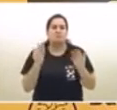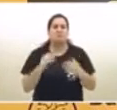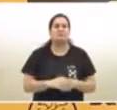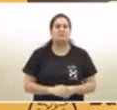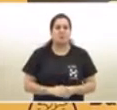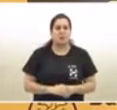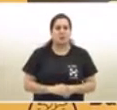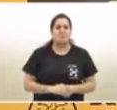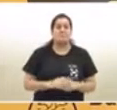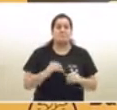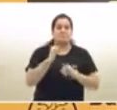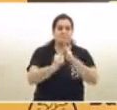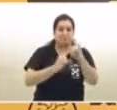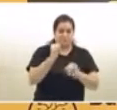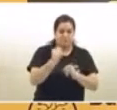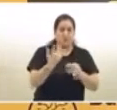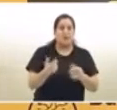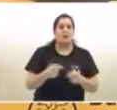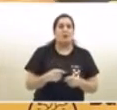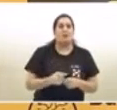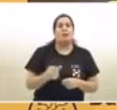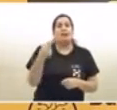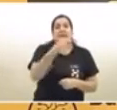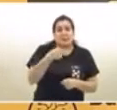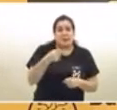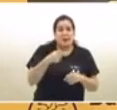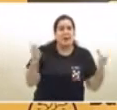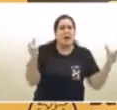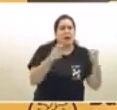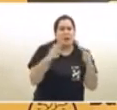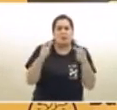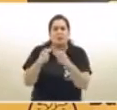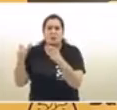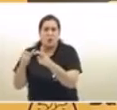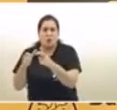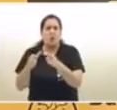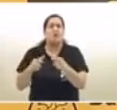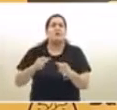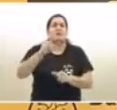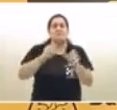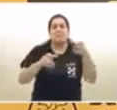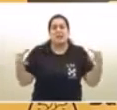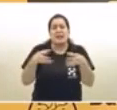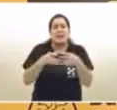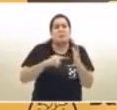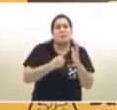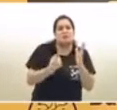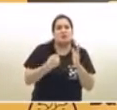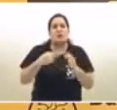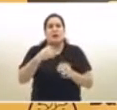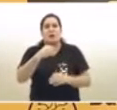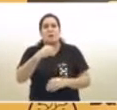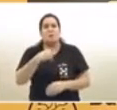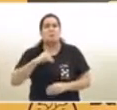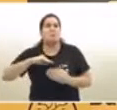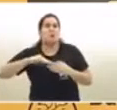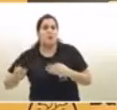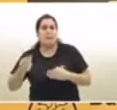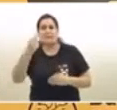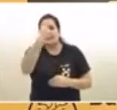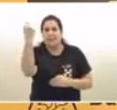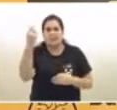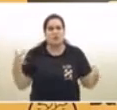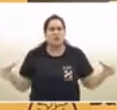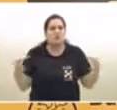Durante la semana hubo varias reuniones de trabajo de los diferentes miembros del equipo de la ciudad con la Nación y con la provincia. Y hoy